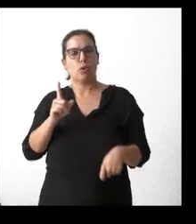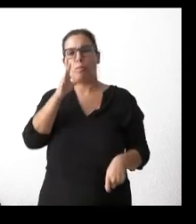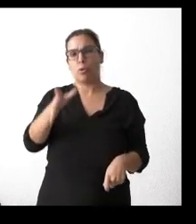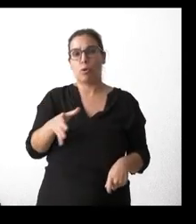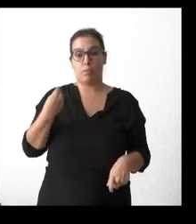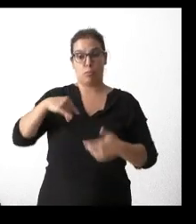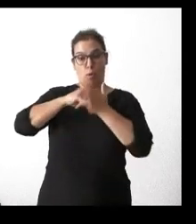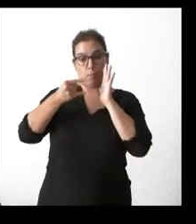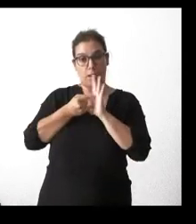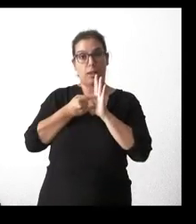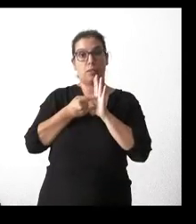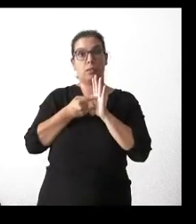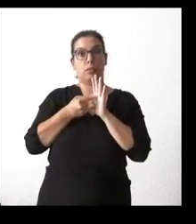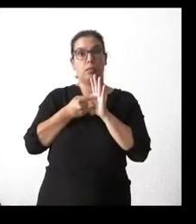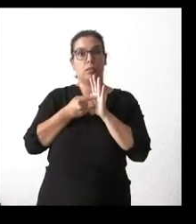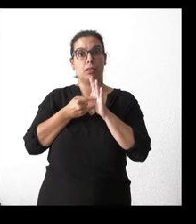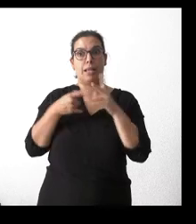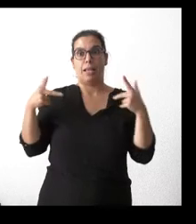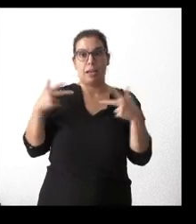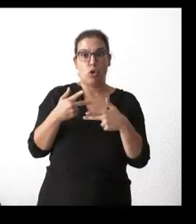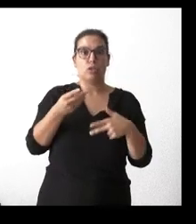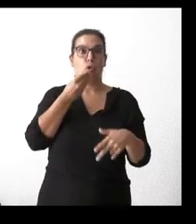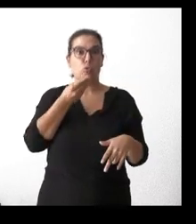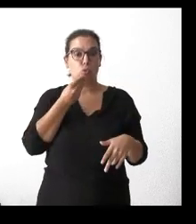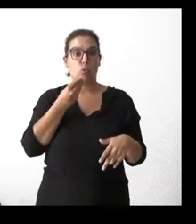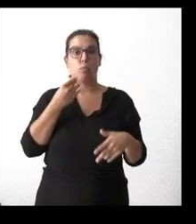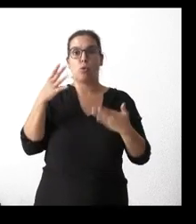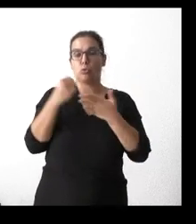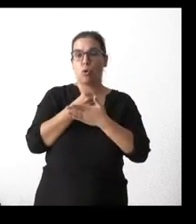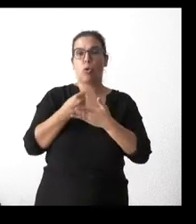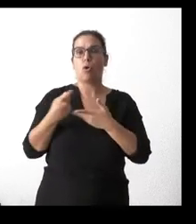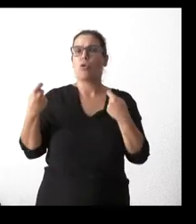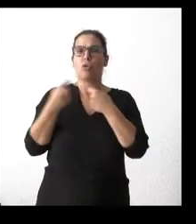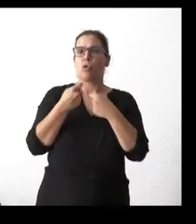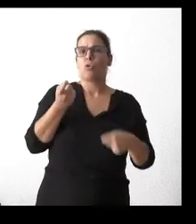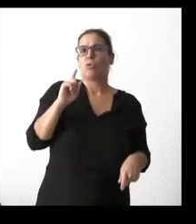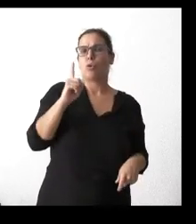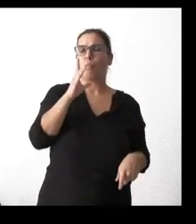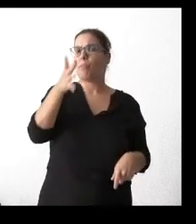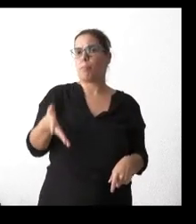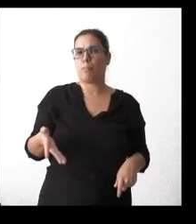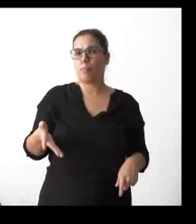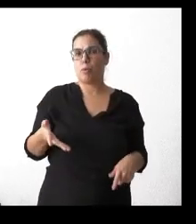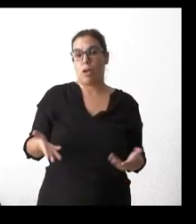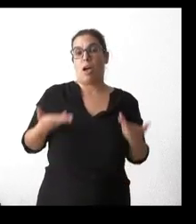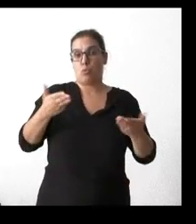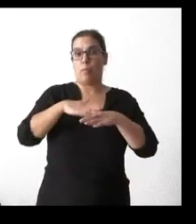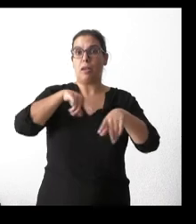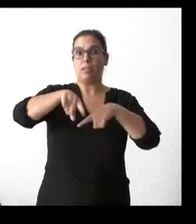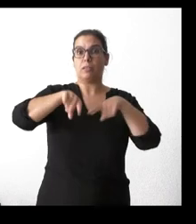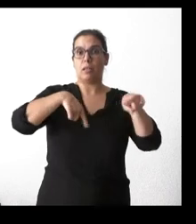de, bueno, de recorte del consumo energético y de ayudas a este tipo de transportes, como también los hay